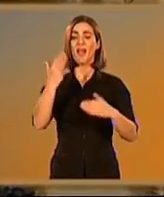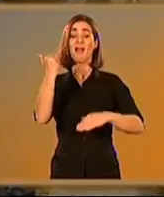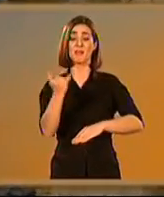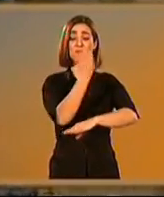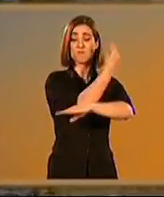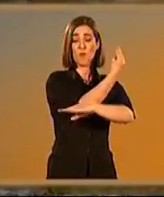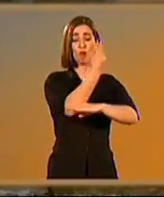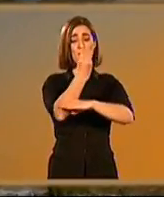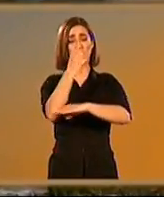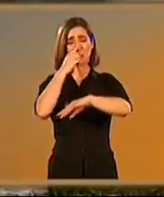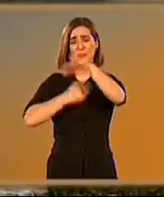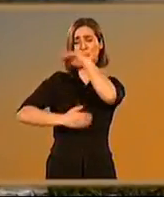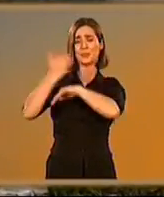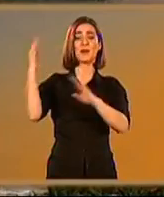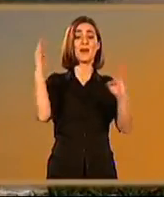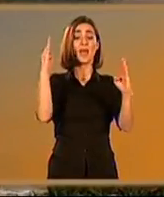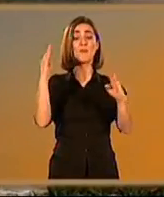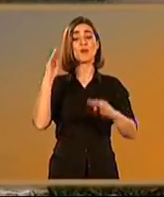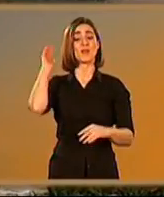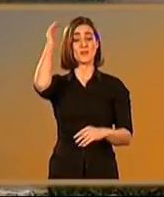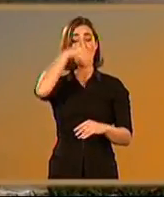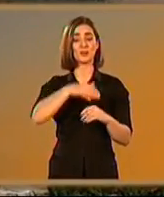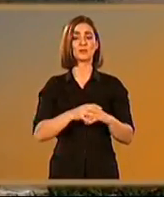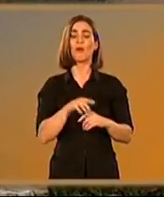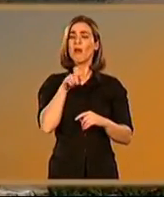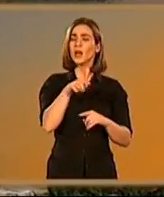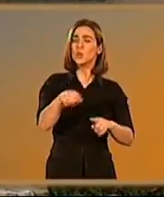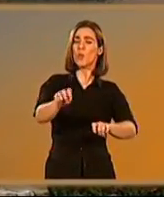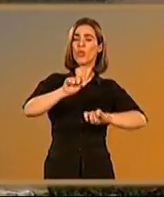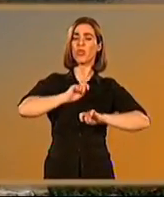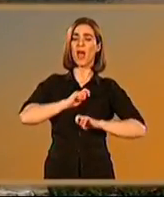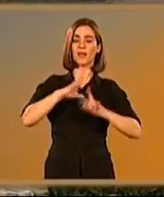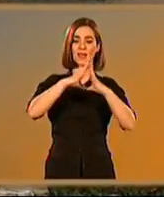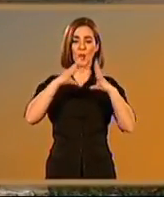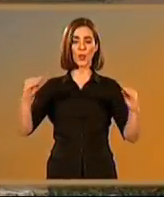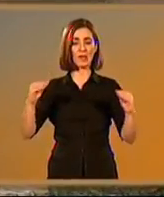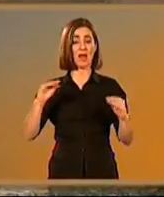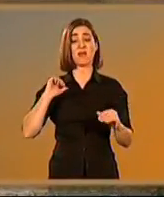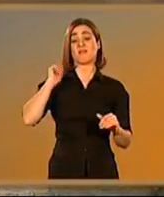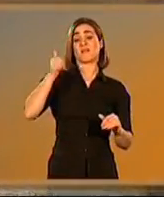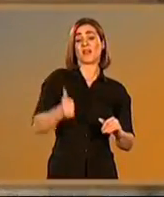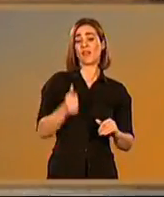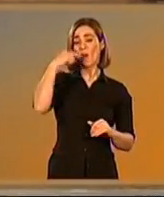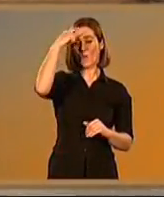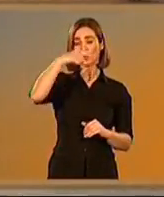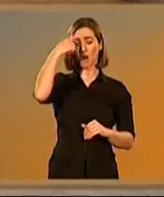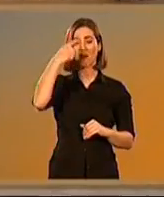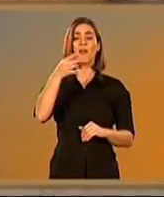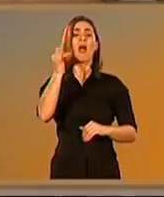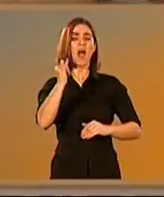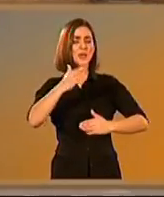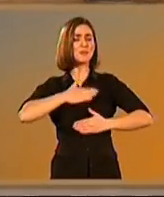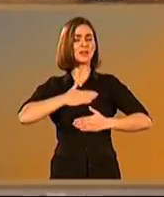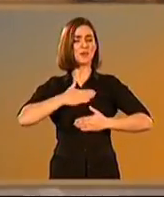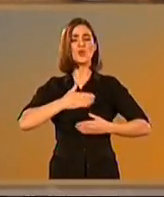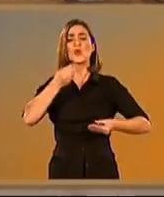relevancia indiscutible. Se podría decir que fue uno de los territorios integrantes del imperio romano que acaparó un mayor legado